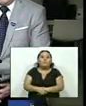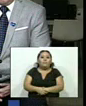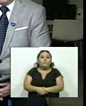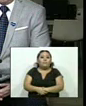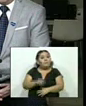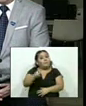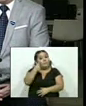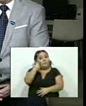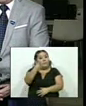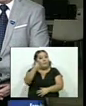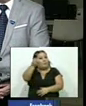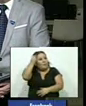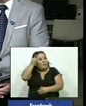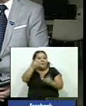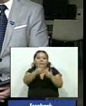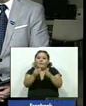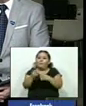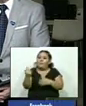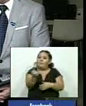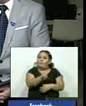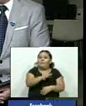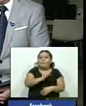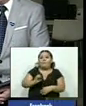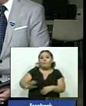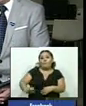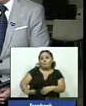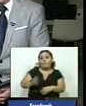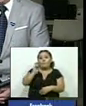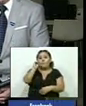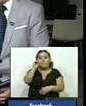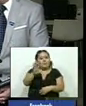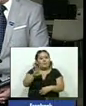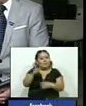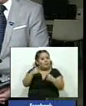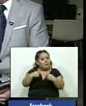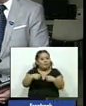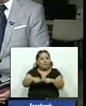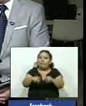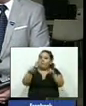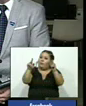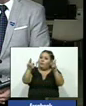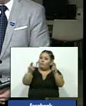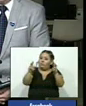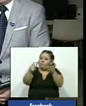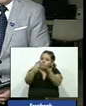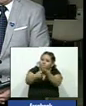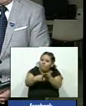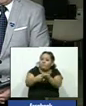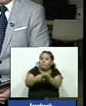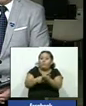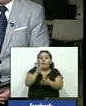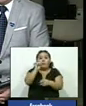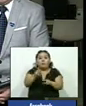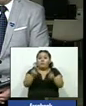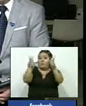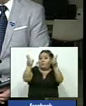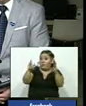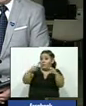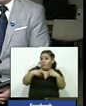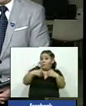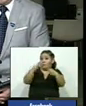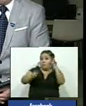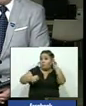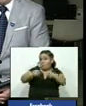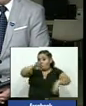Bien, ahí tenemos las opiniones de los ciudadanos sobre este tema que decíamos se mantiene en la polémica a pesar de que el juicio en el caso de la operación Cuscatlán